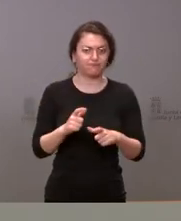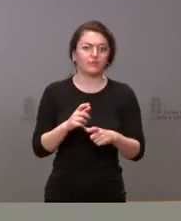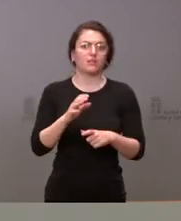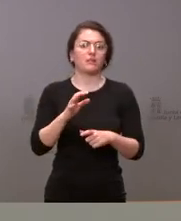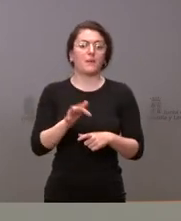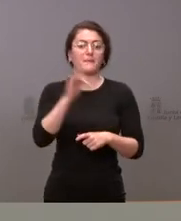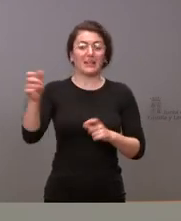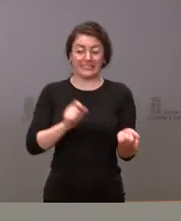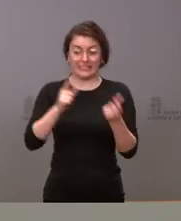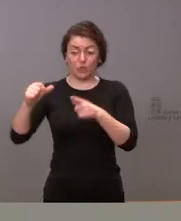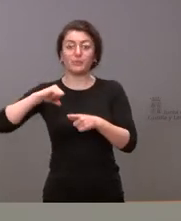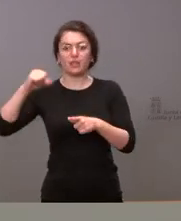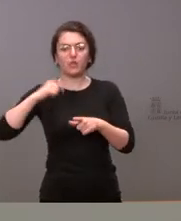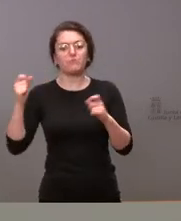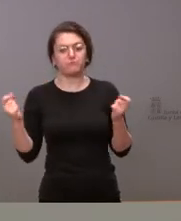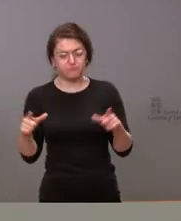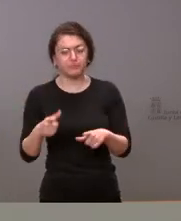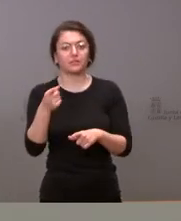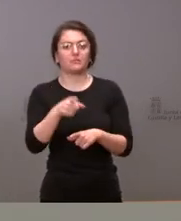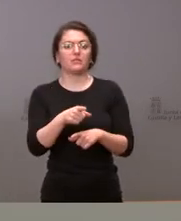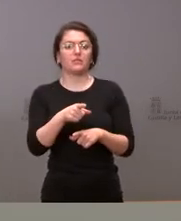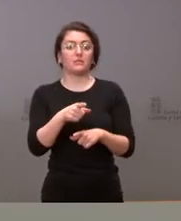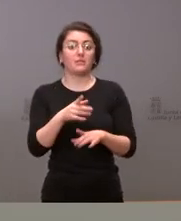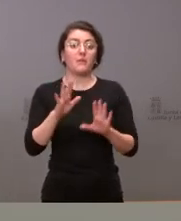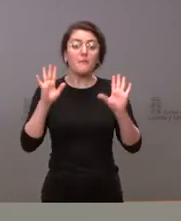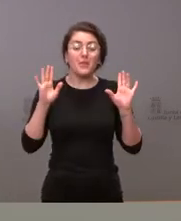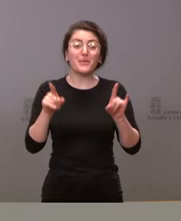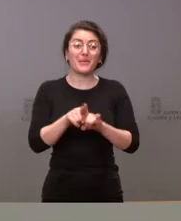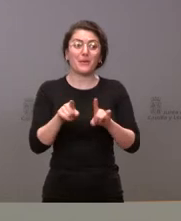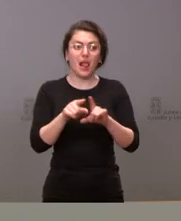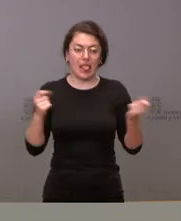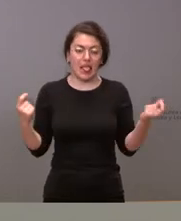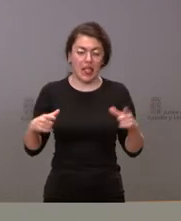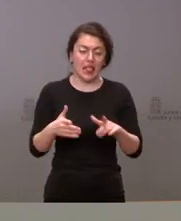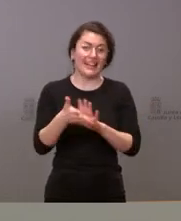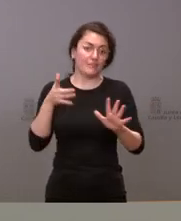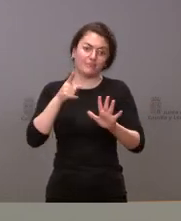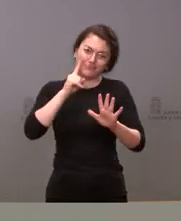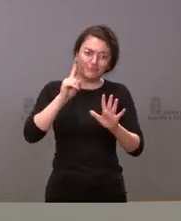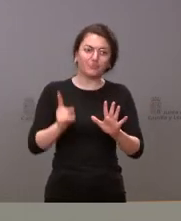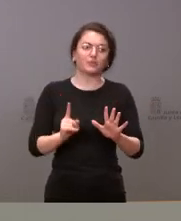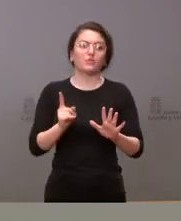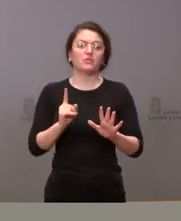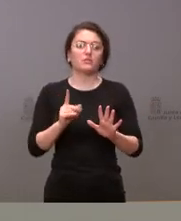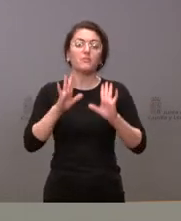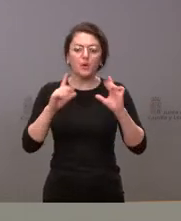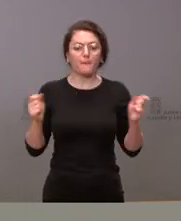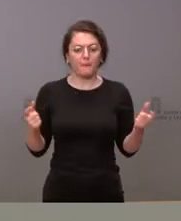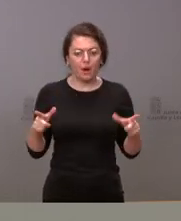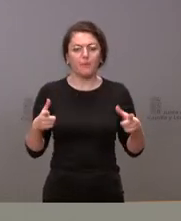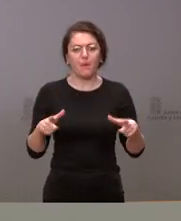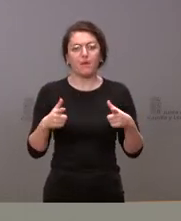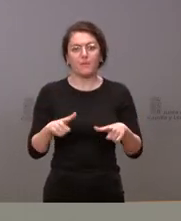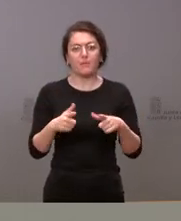hospitalización seguramente no al ritmo de bajada que todos desearíamos pero están descendiendo particularmente los